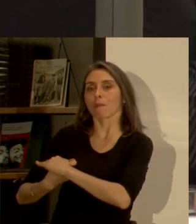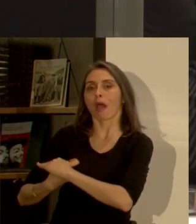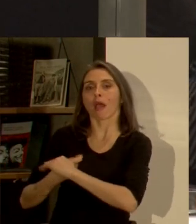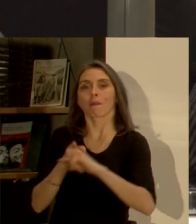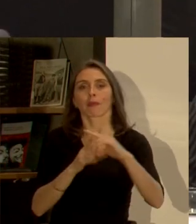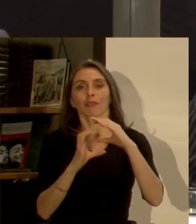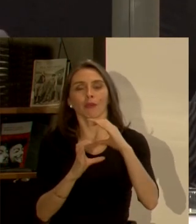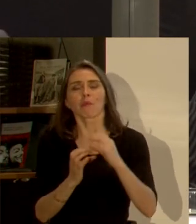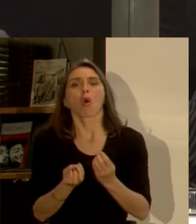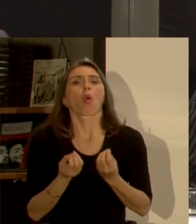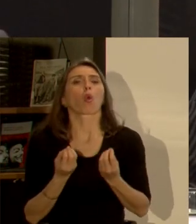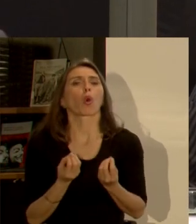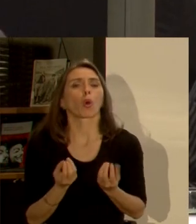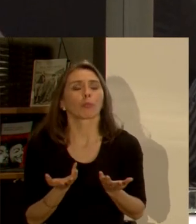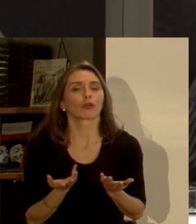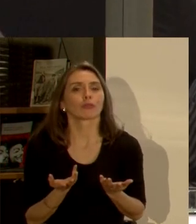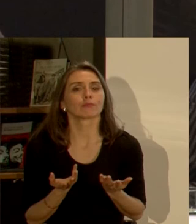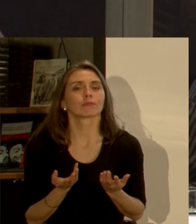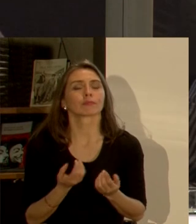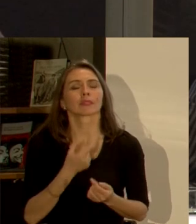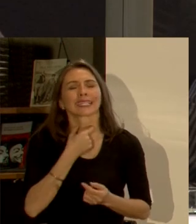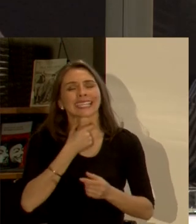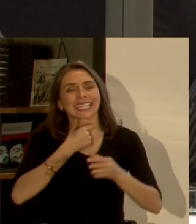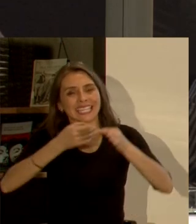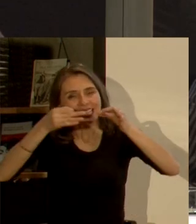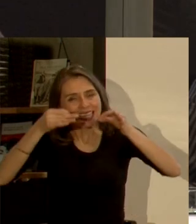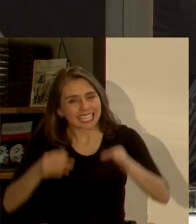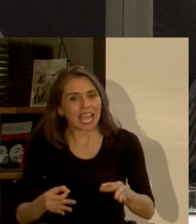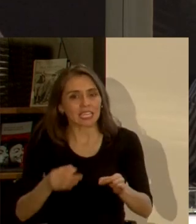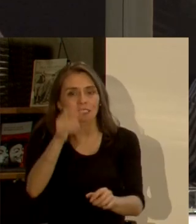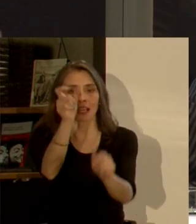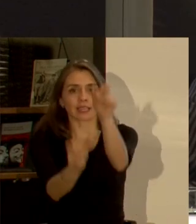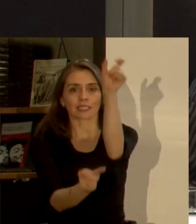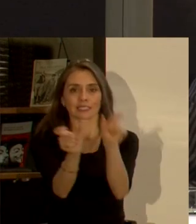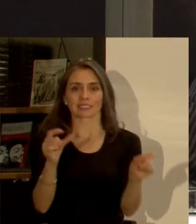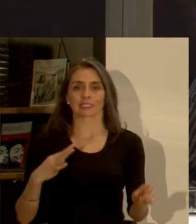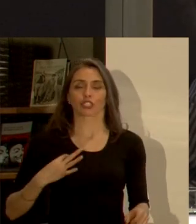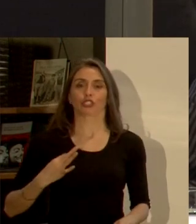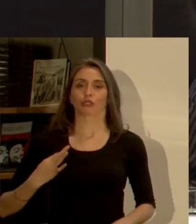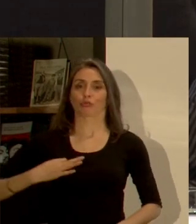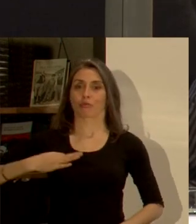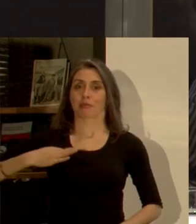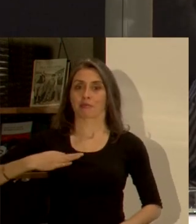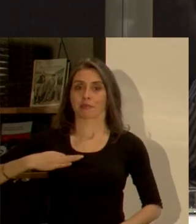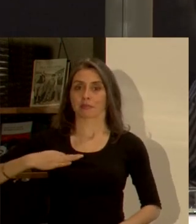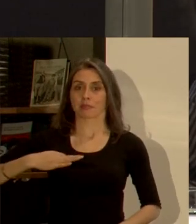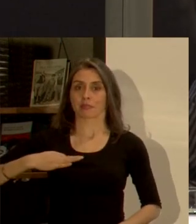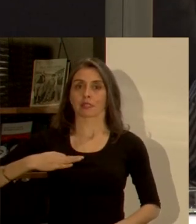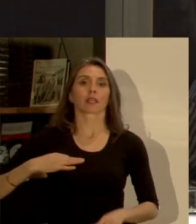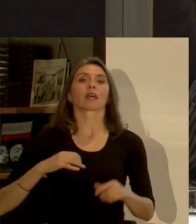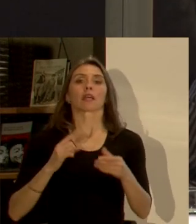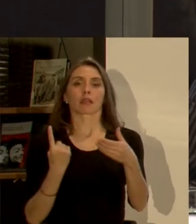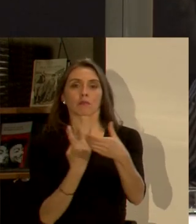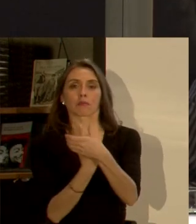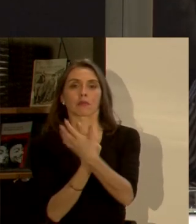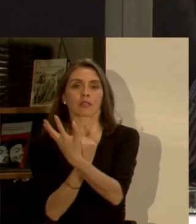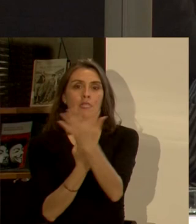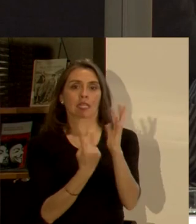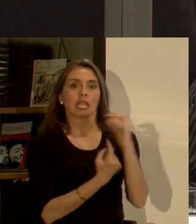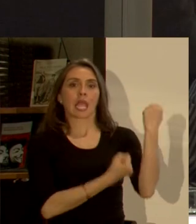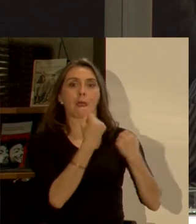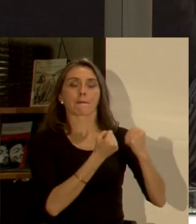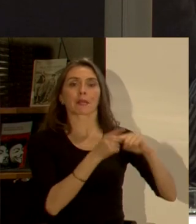¿cómo podemos garantizar de que la ciudadanía que se desenvuelve en un ecosistema de medios